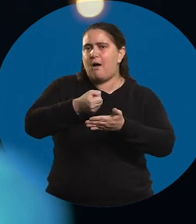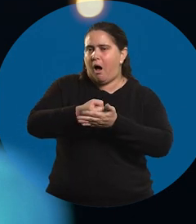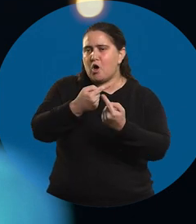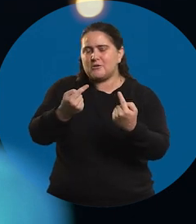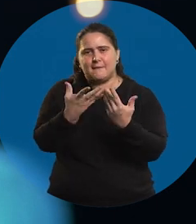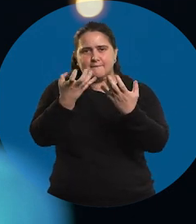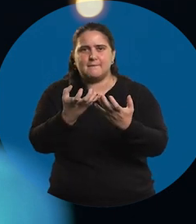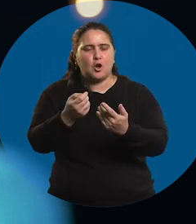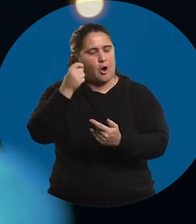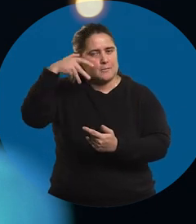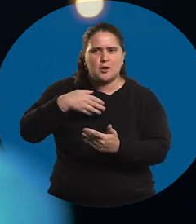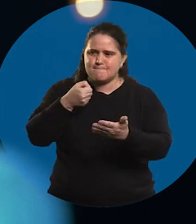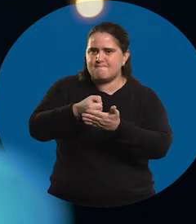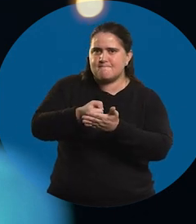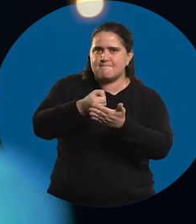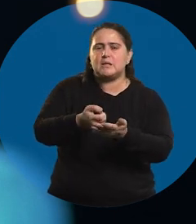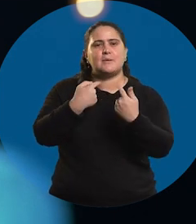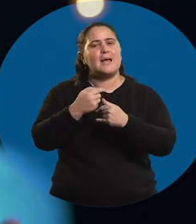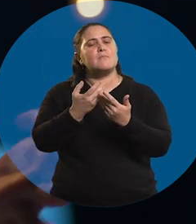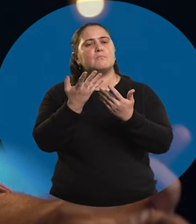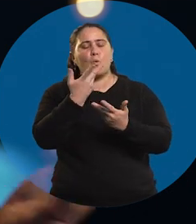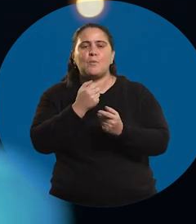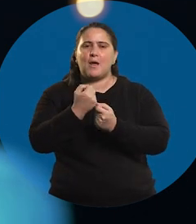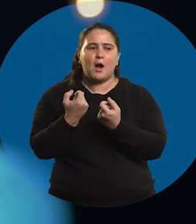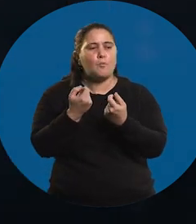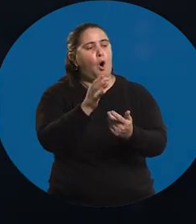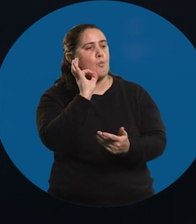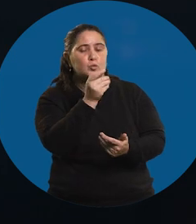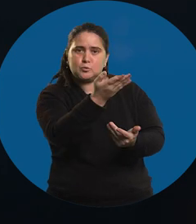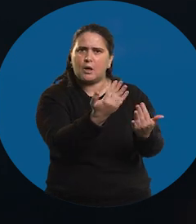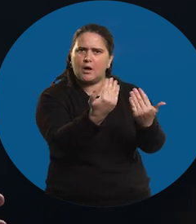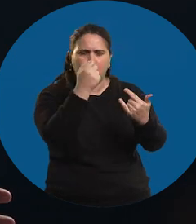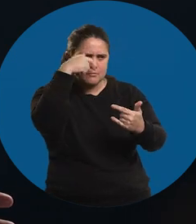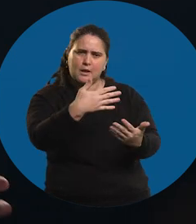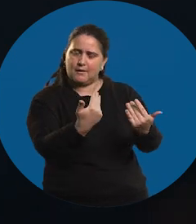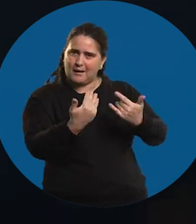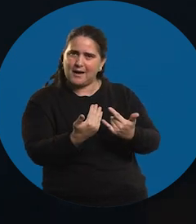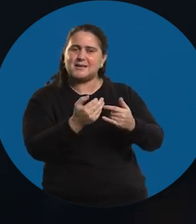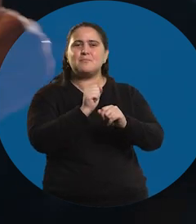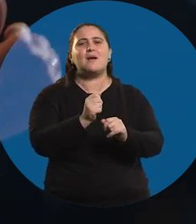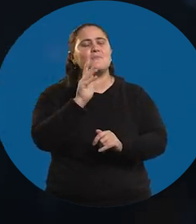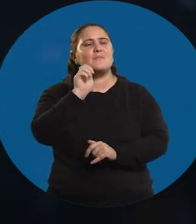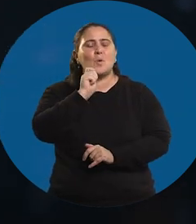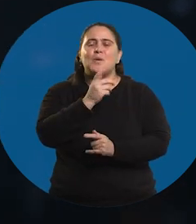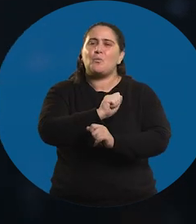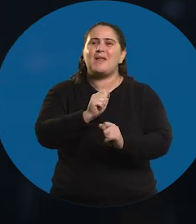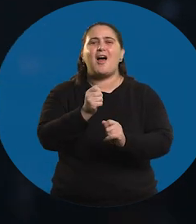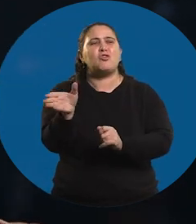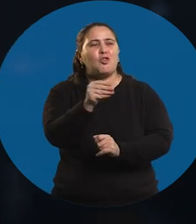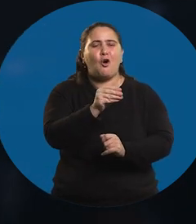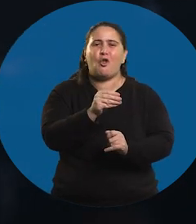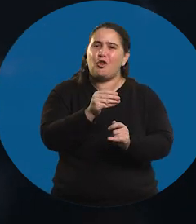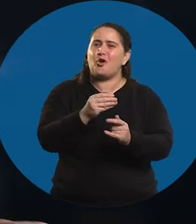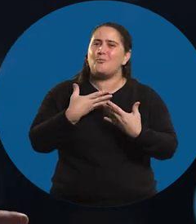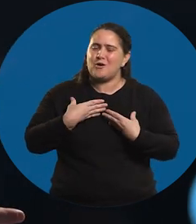por lo que yo pienso. Me gusta darle la posibilidad al otro que pueda dar su opinión. Generar un clima de bajo riesgo para que